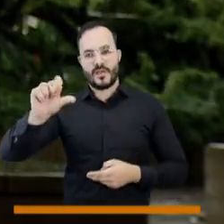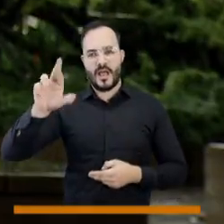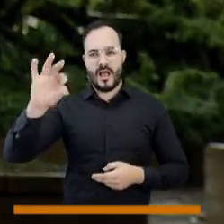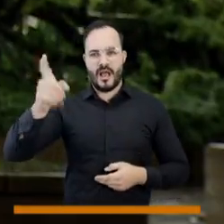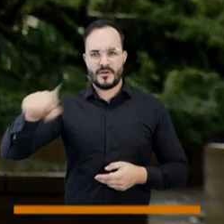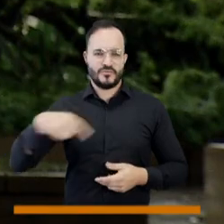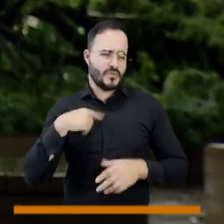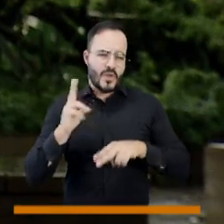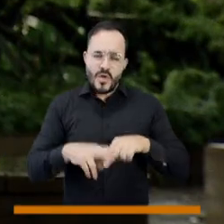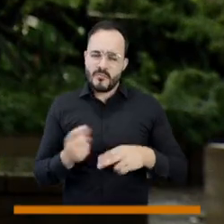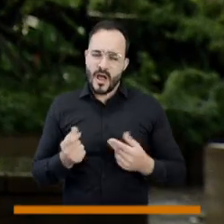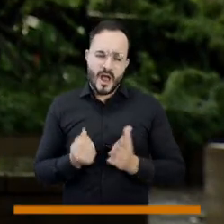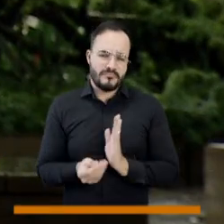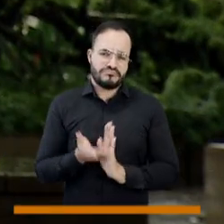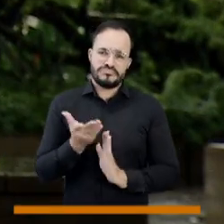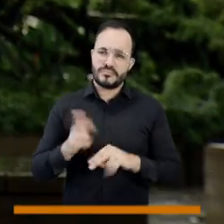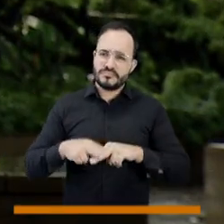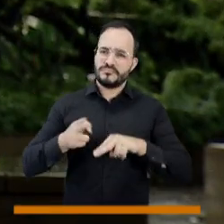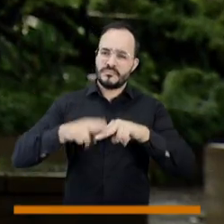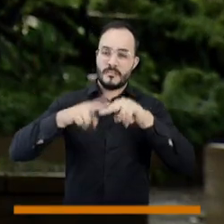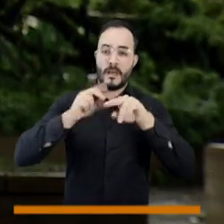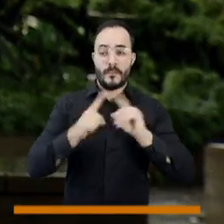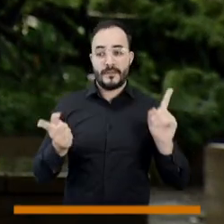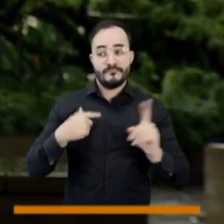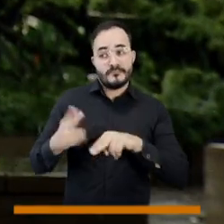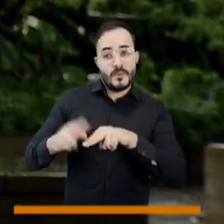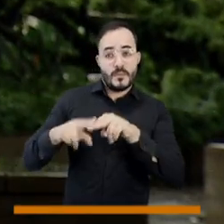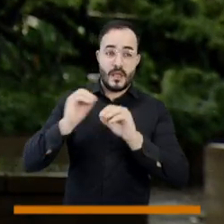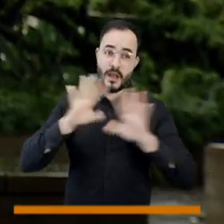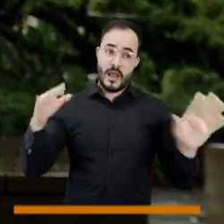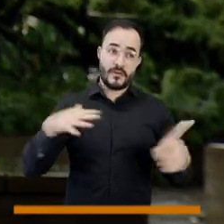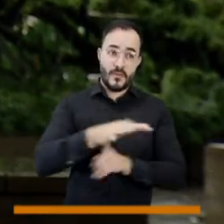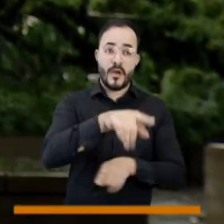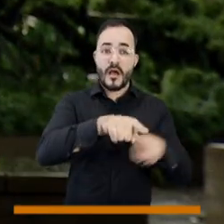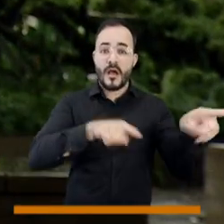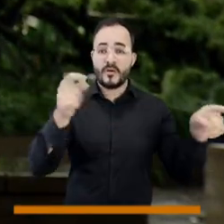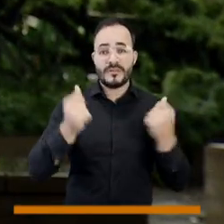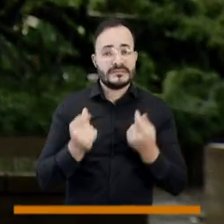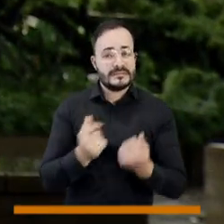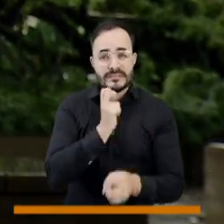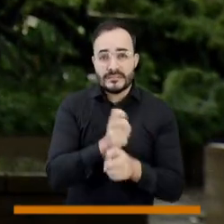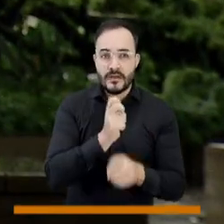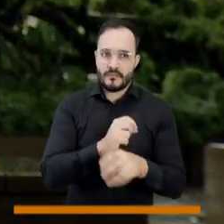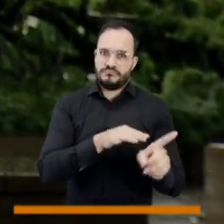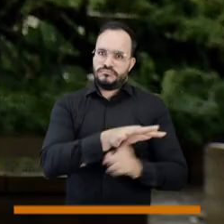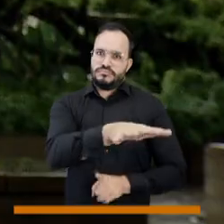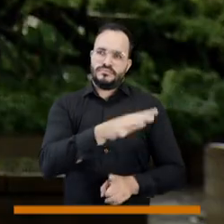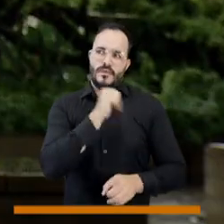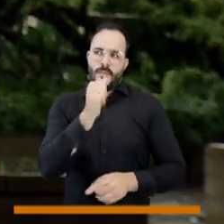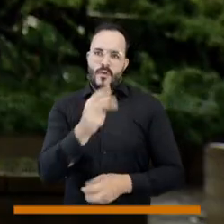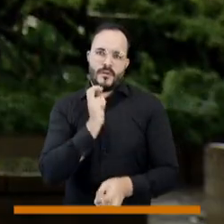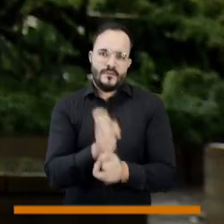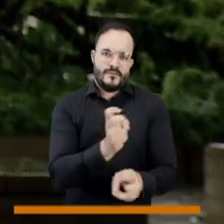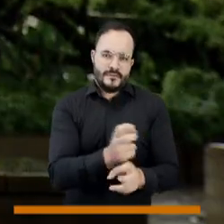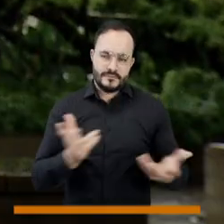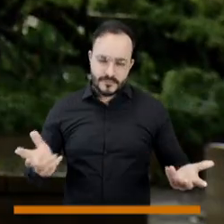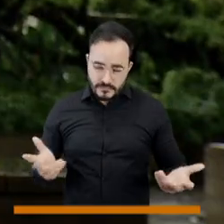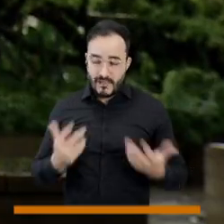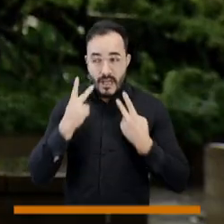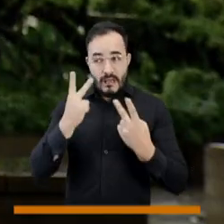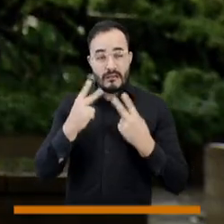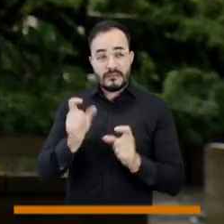Eso nos pregunta Isabel Herrera. Juan Carlos Correa dice, es normal que suban los servicios, aunque cada variación afecta al bolsillo de los menos